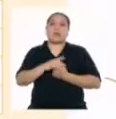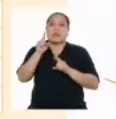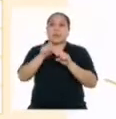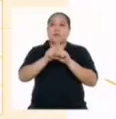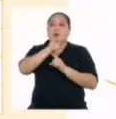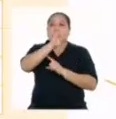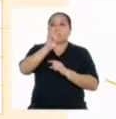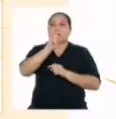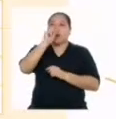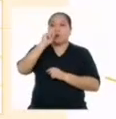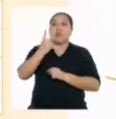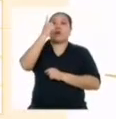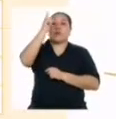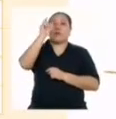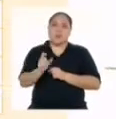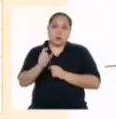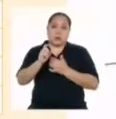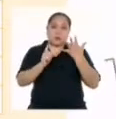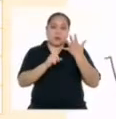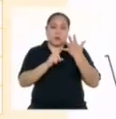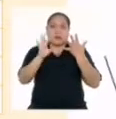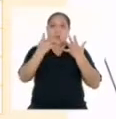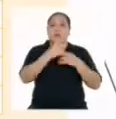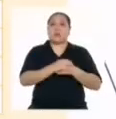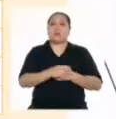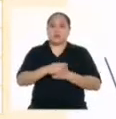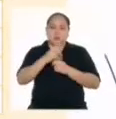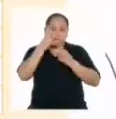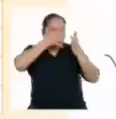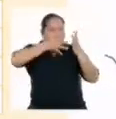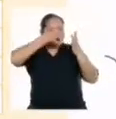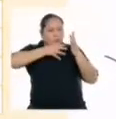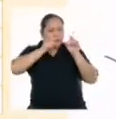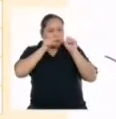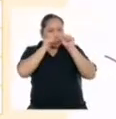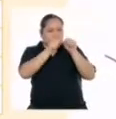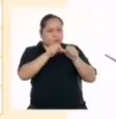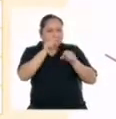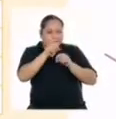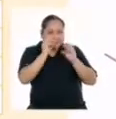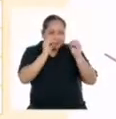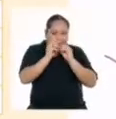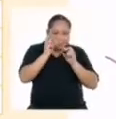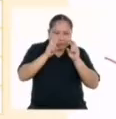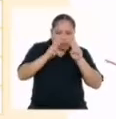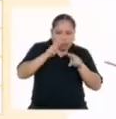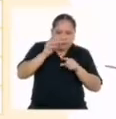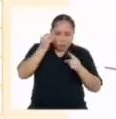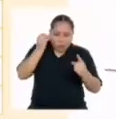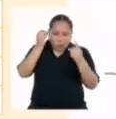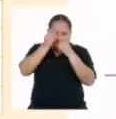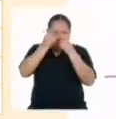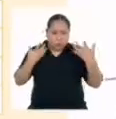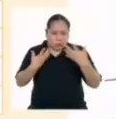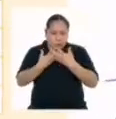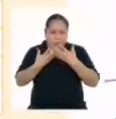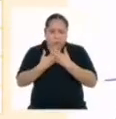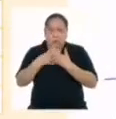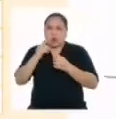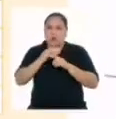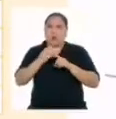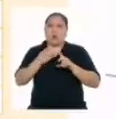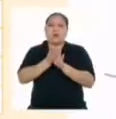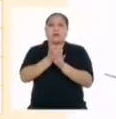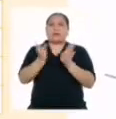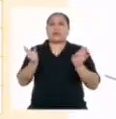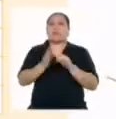todo el uso de la primera persona. 5. Evalúa de manera permanente si mi reseña responde a la situación comunicativa y no presenta